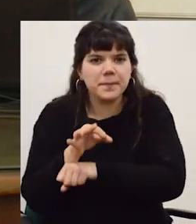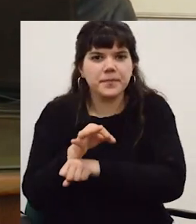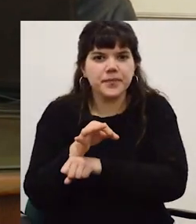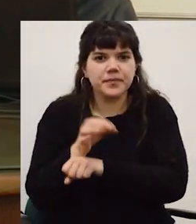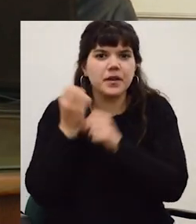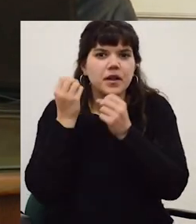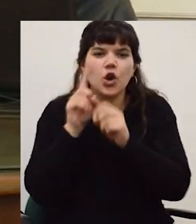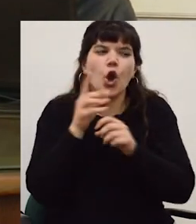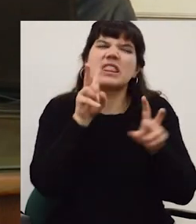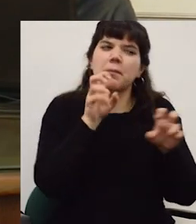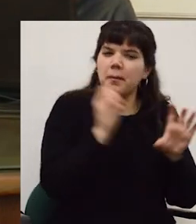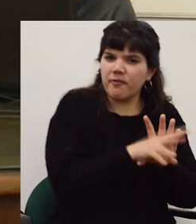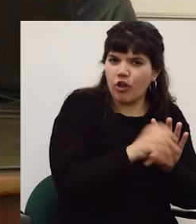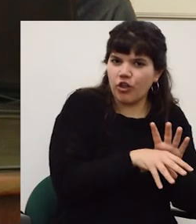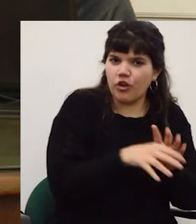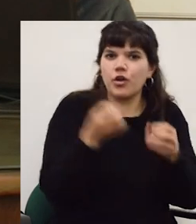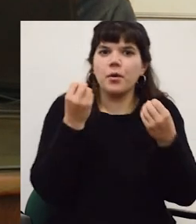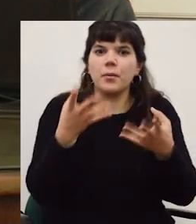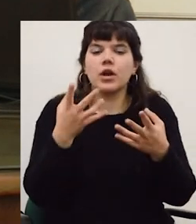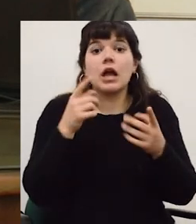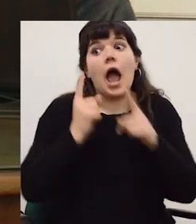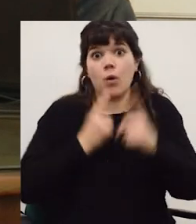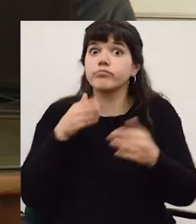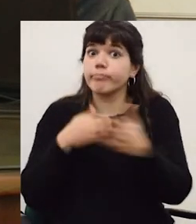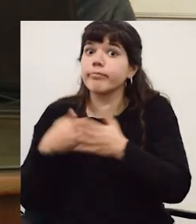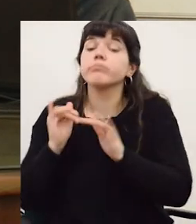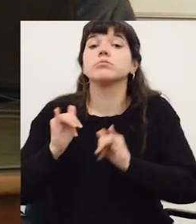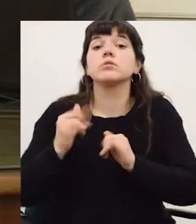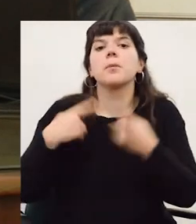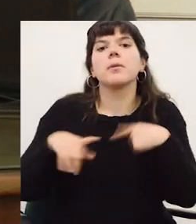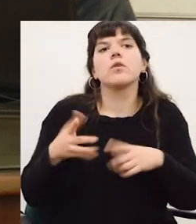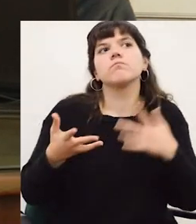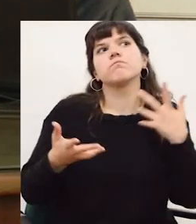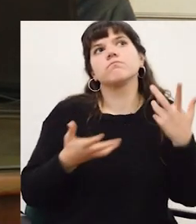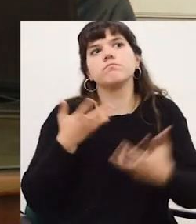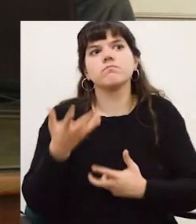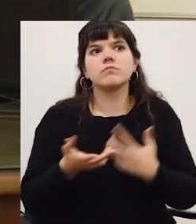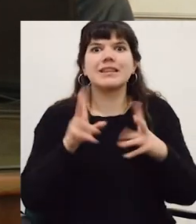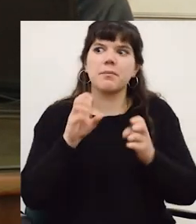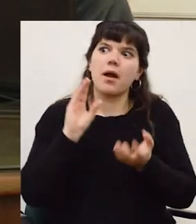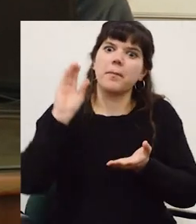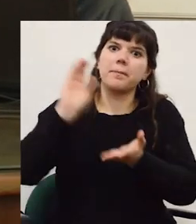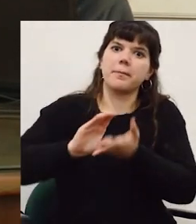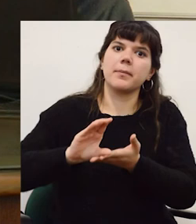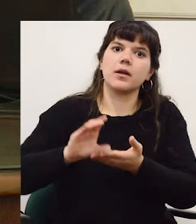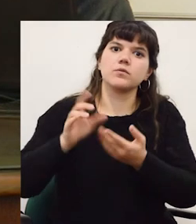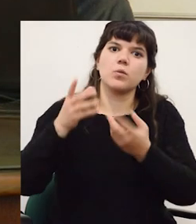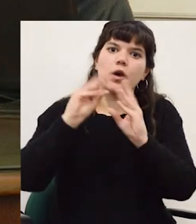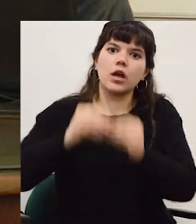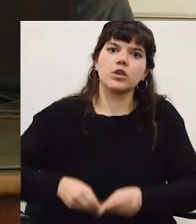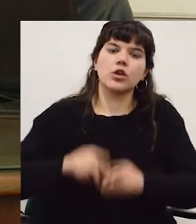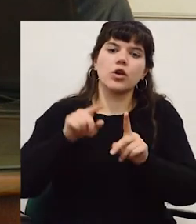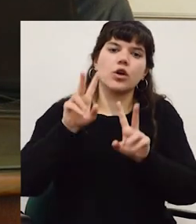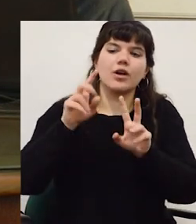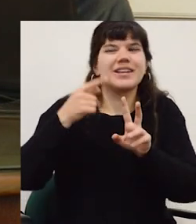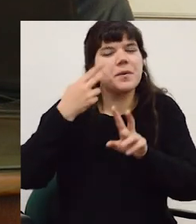función del interés académico porque si no nos torcemos y bueno y aunque tengamos restricciones yo que sé